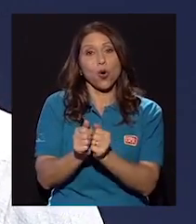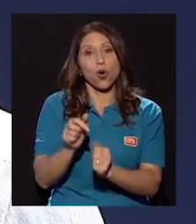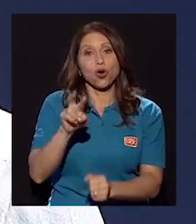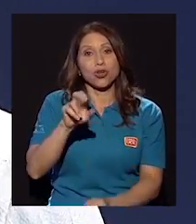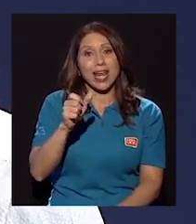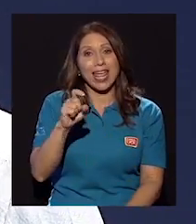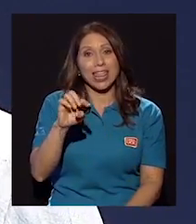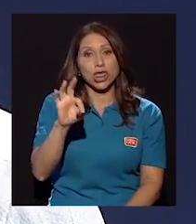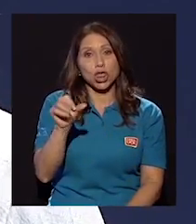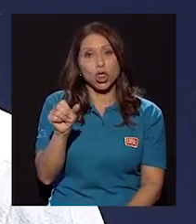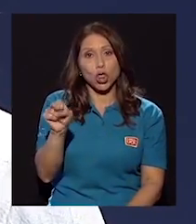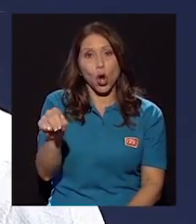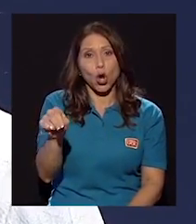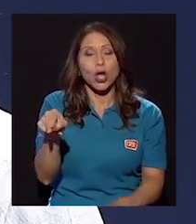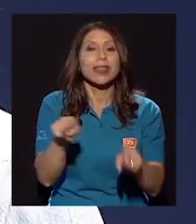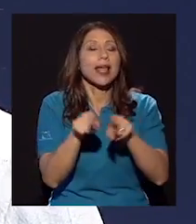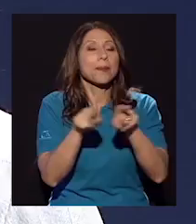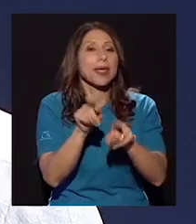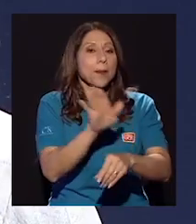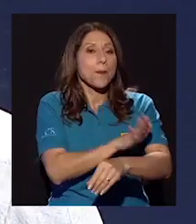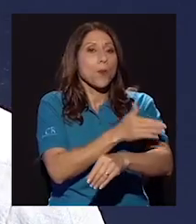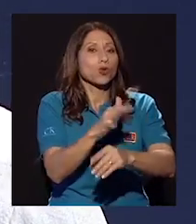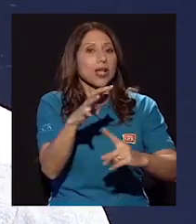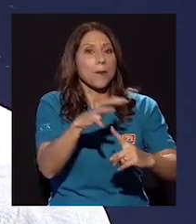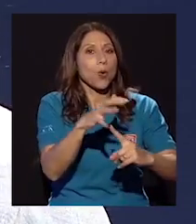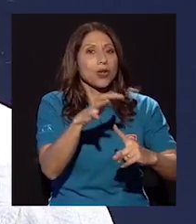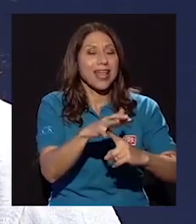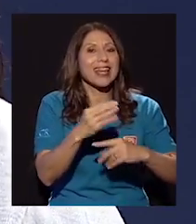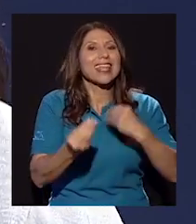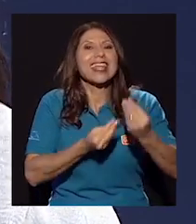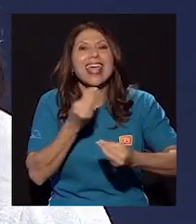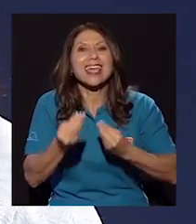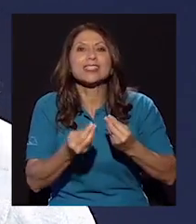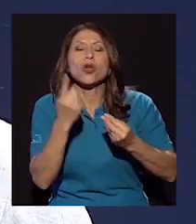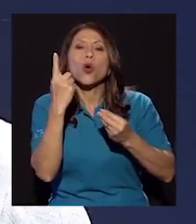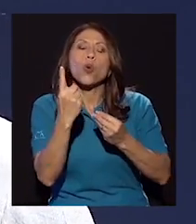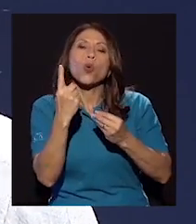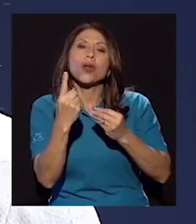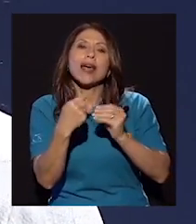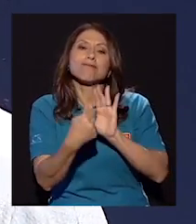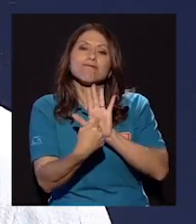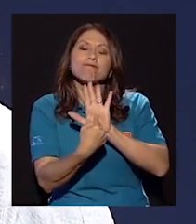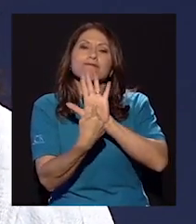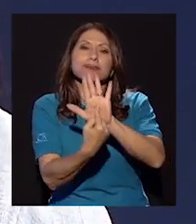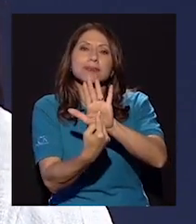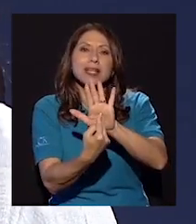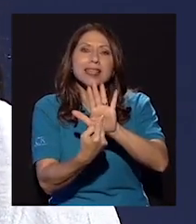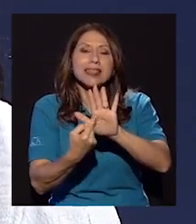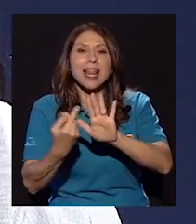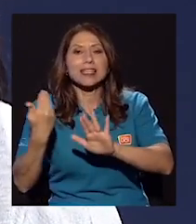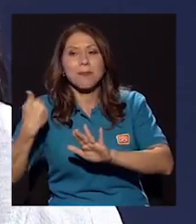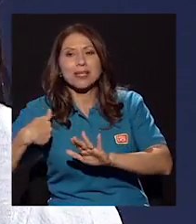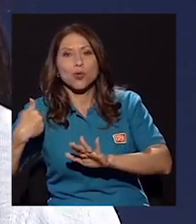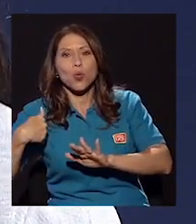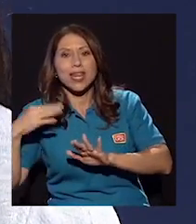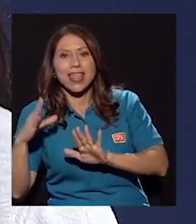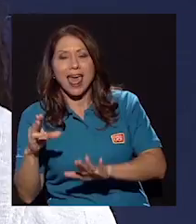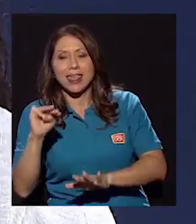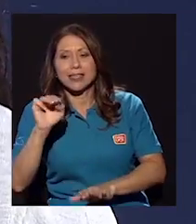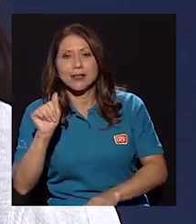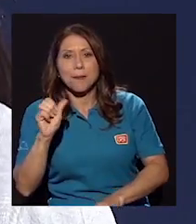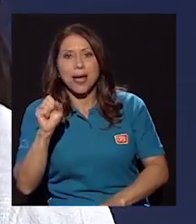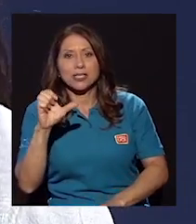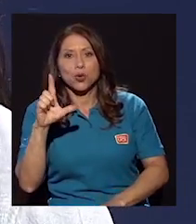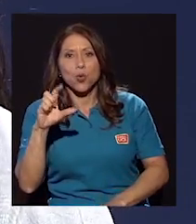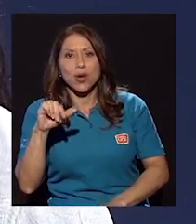popular es una revisión de las masculinidades, más que de las maneras... más que de las feminidades, las